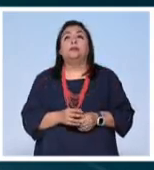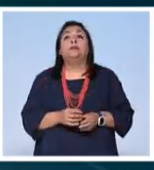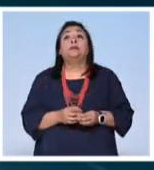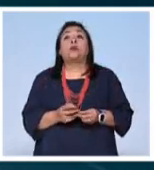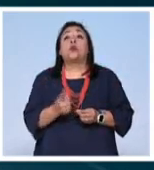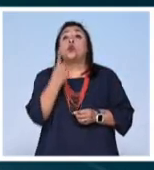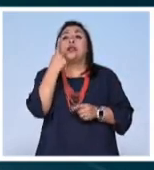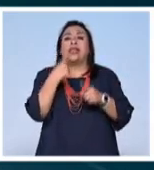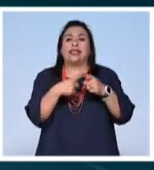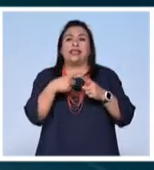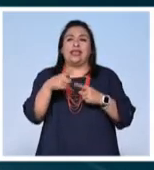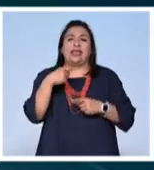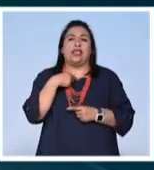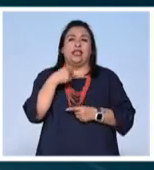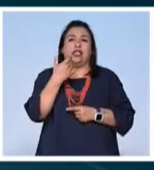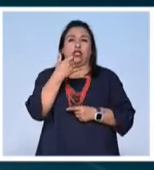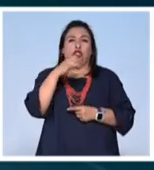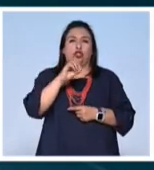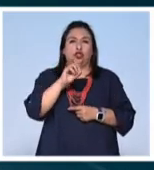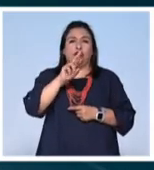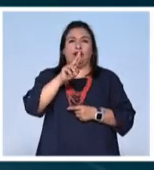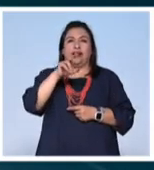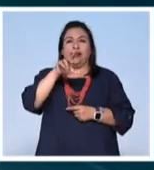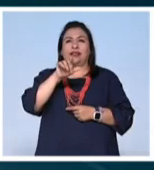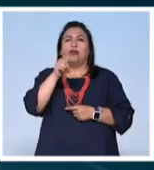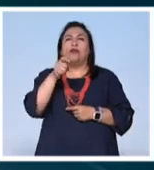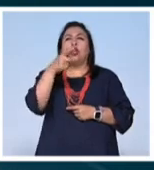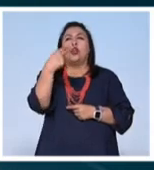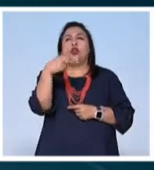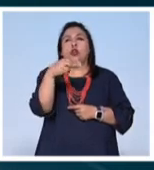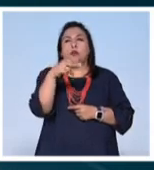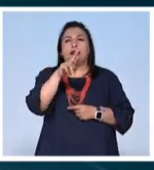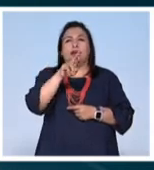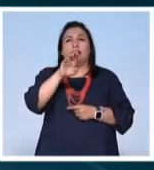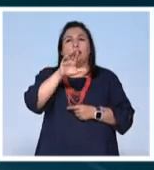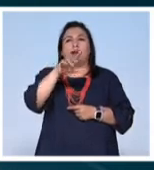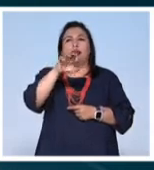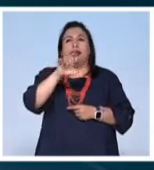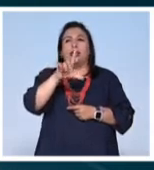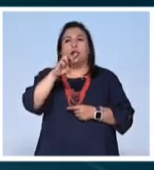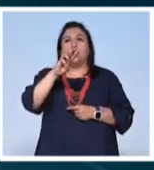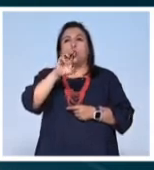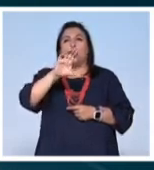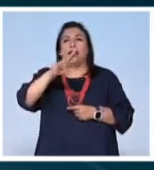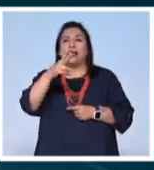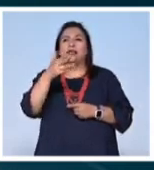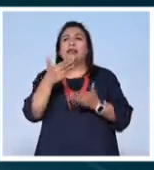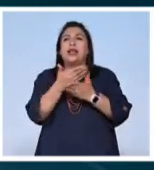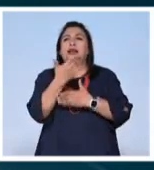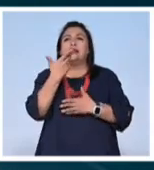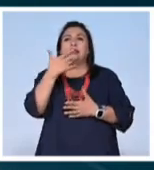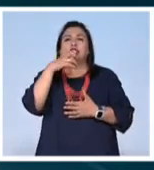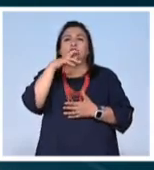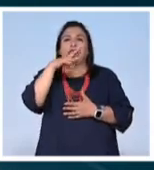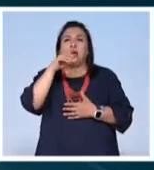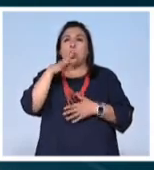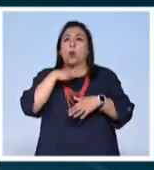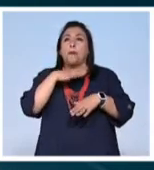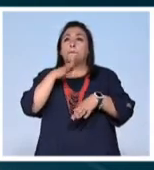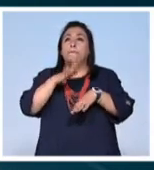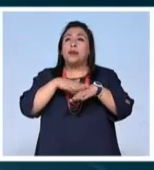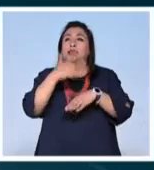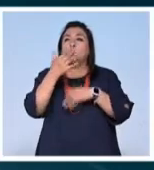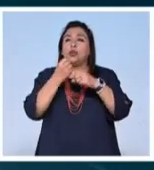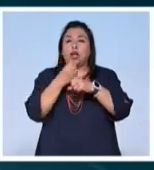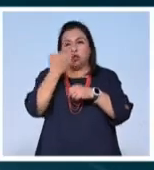una de ellas fue Joe Raquel Tejada mejor conocida por su nombre artístico Raquel Welch actriz oriunda de Chicago, Illinois con más de 50